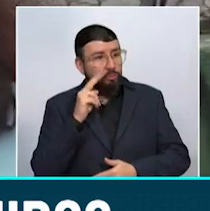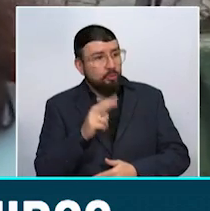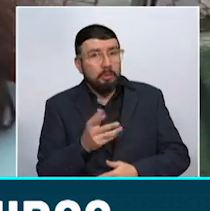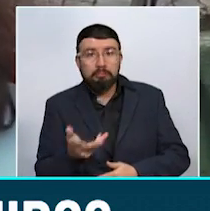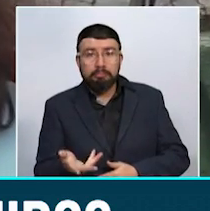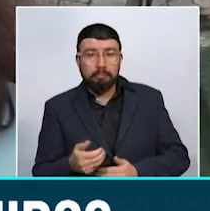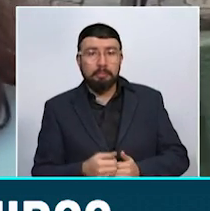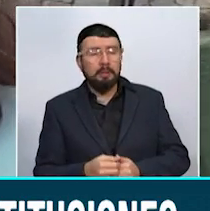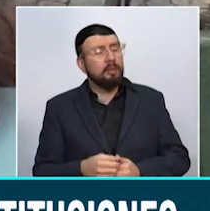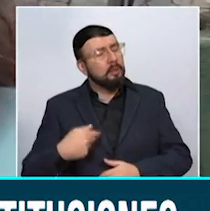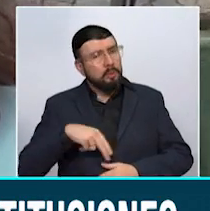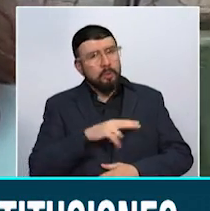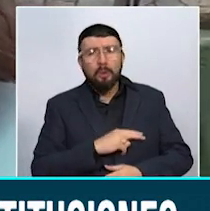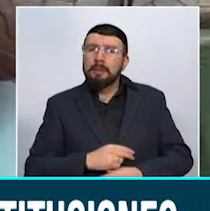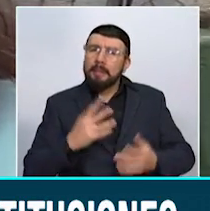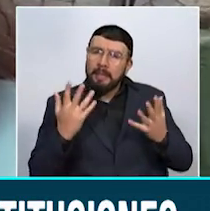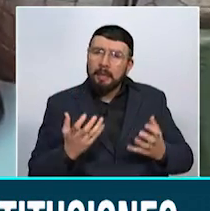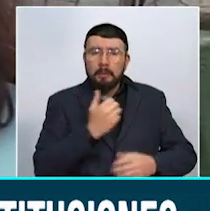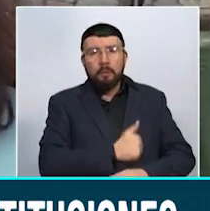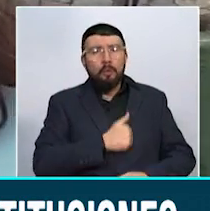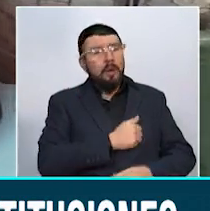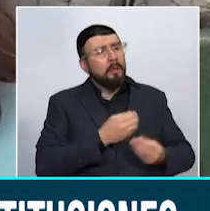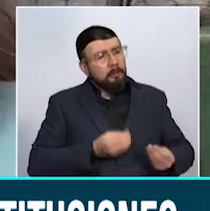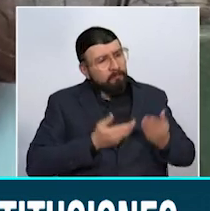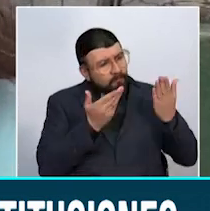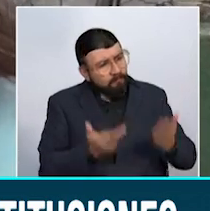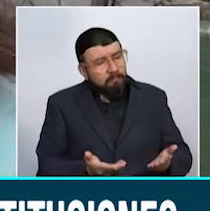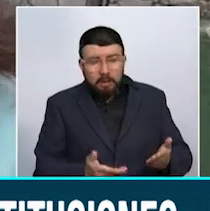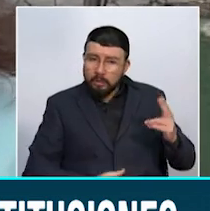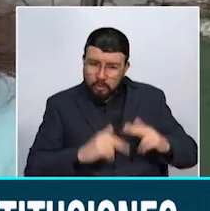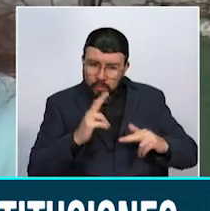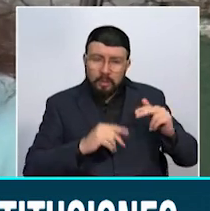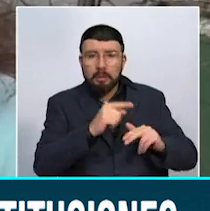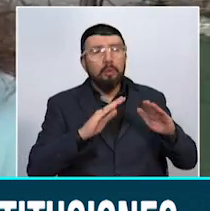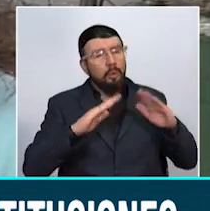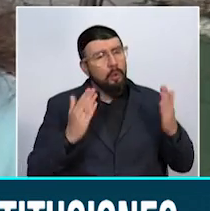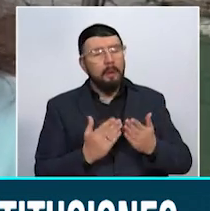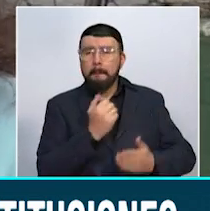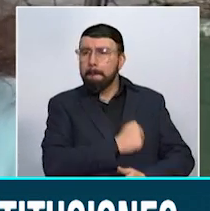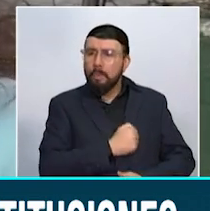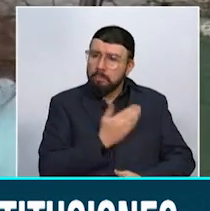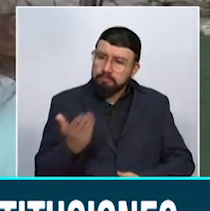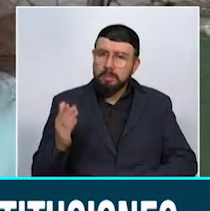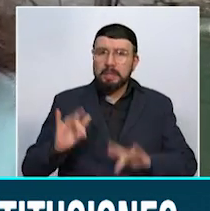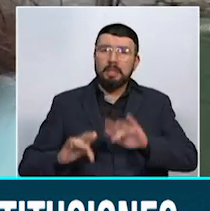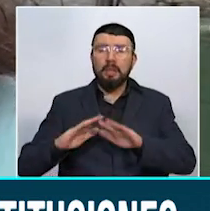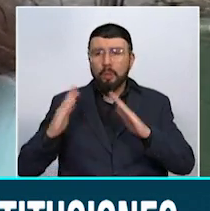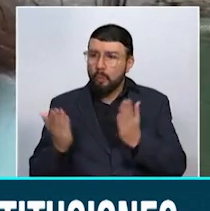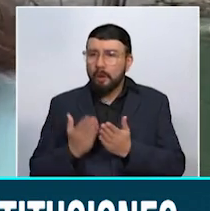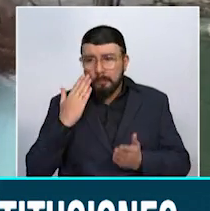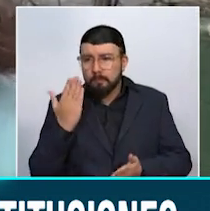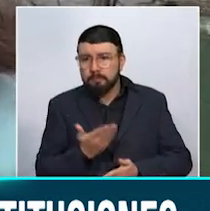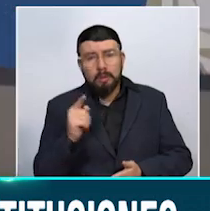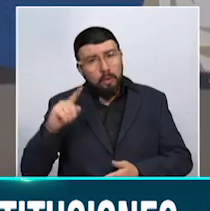Entonces queremos que nos entreguen hecho el colegio, que mire Secretaría de Educación, que mire la